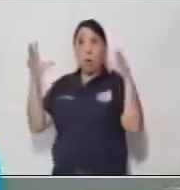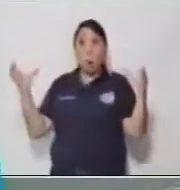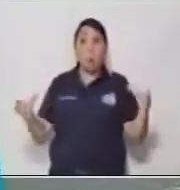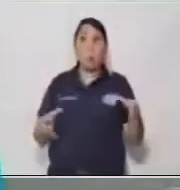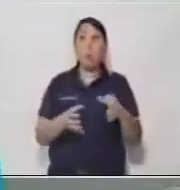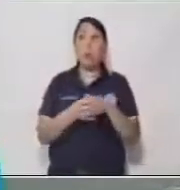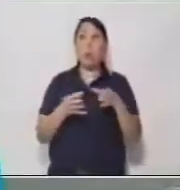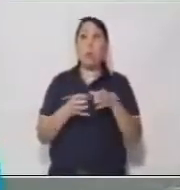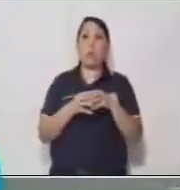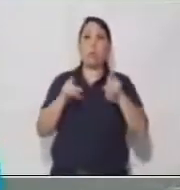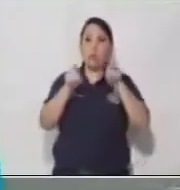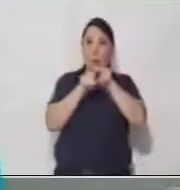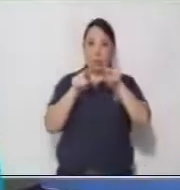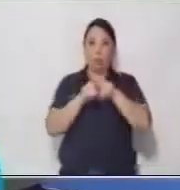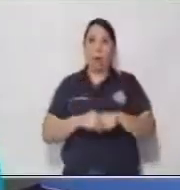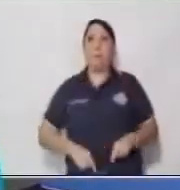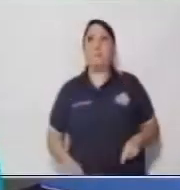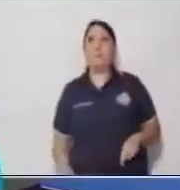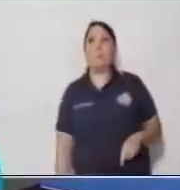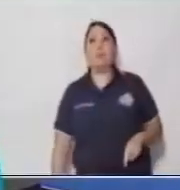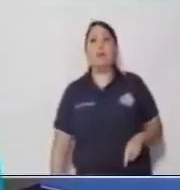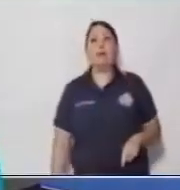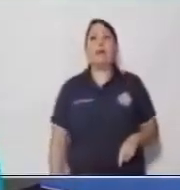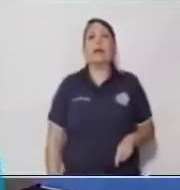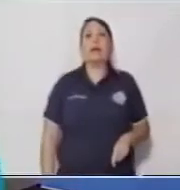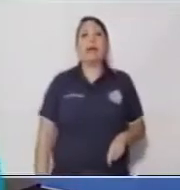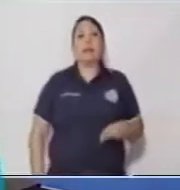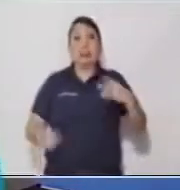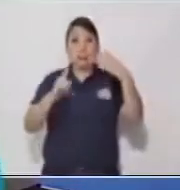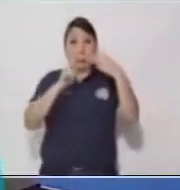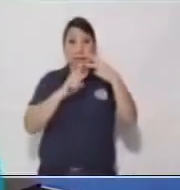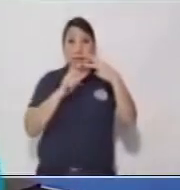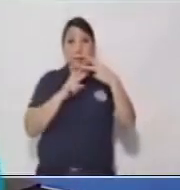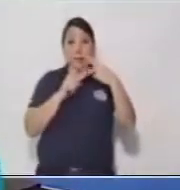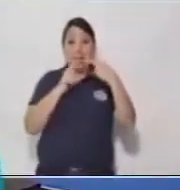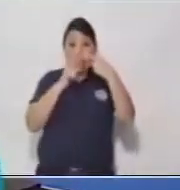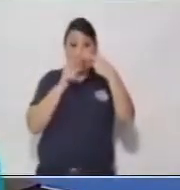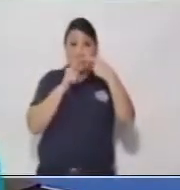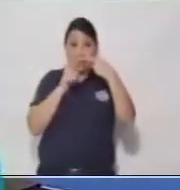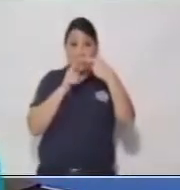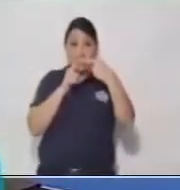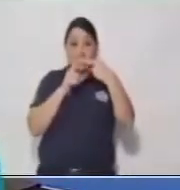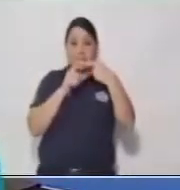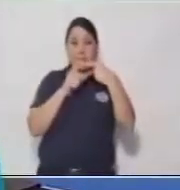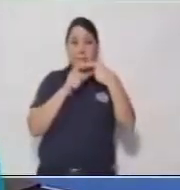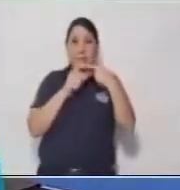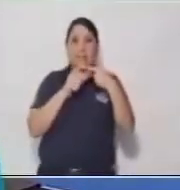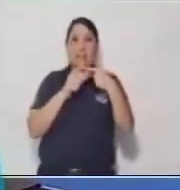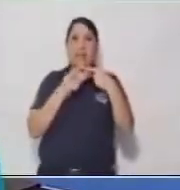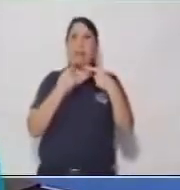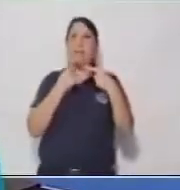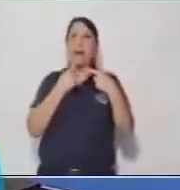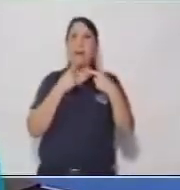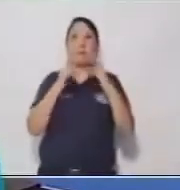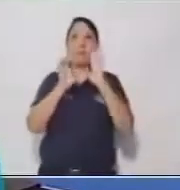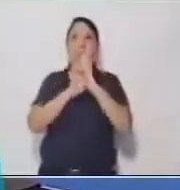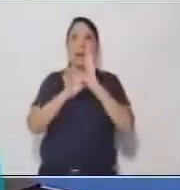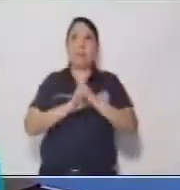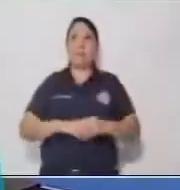de los mismos. El sustantivo propio nos va a definir, por ejemplo,